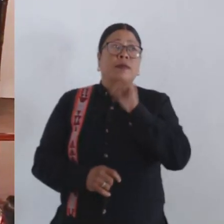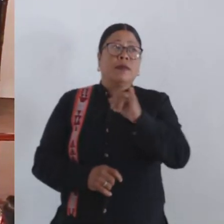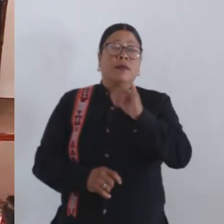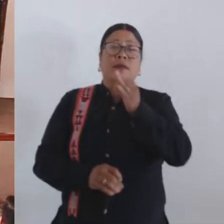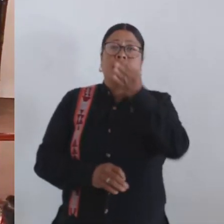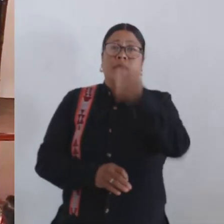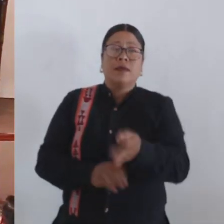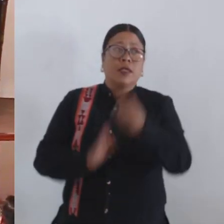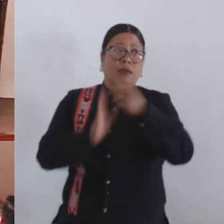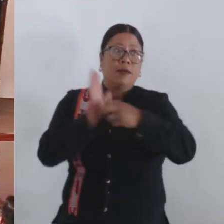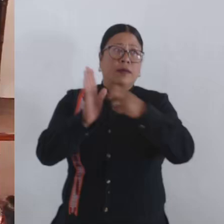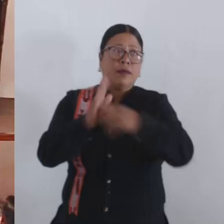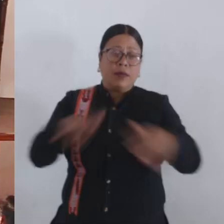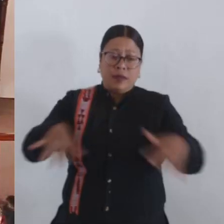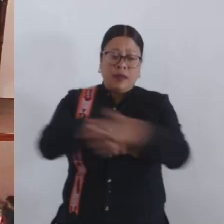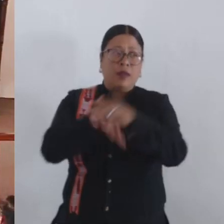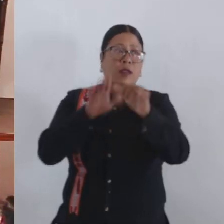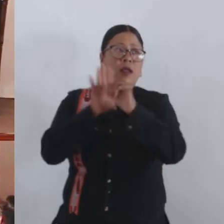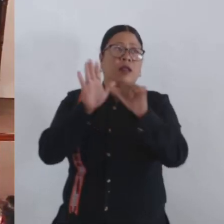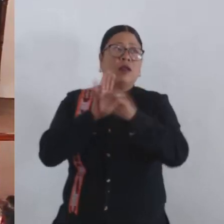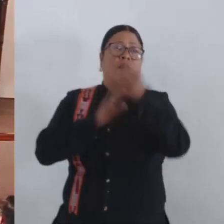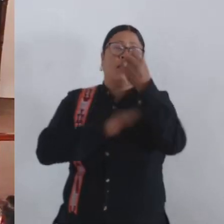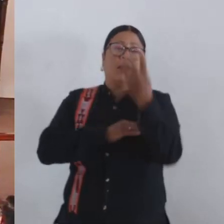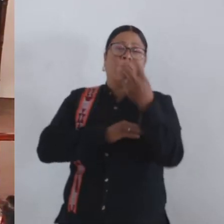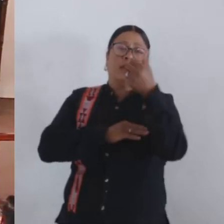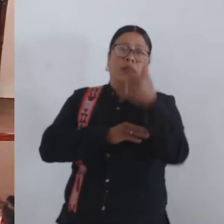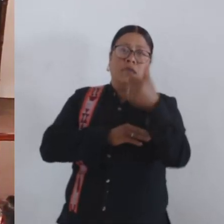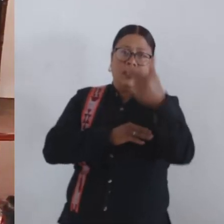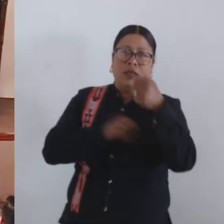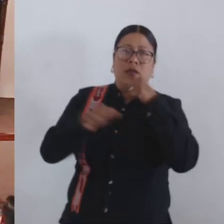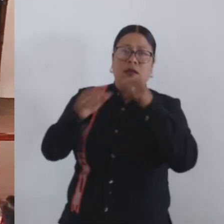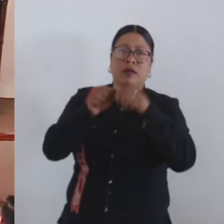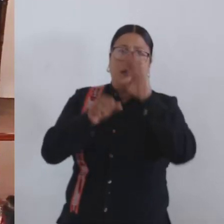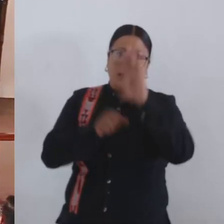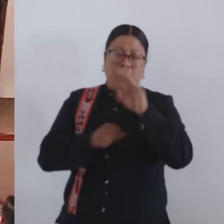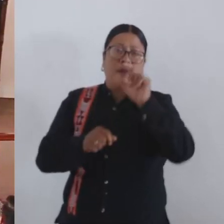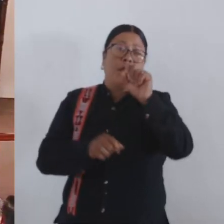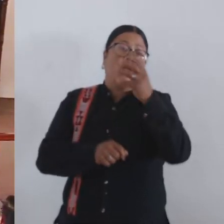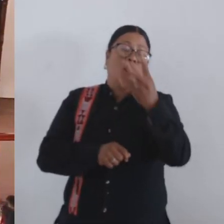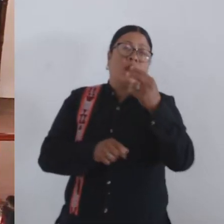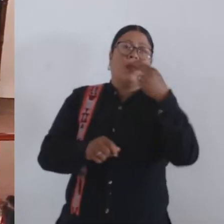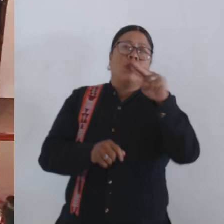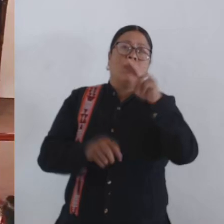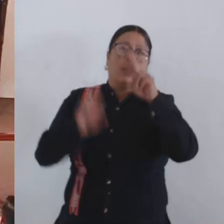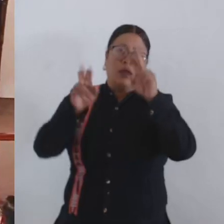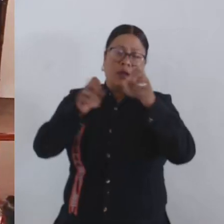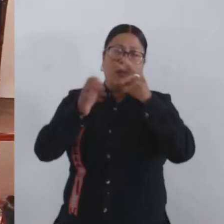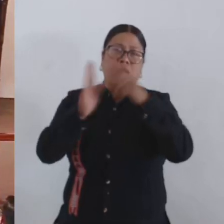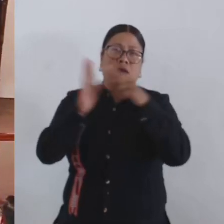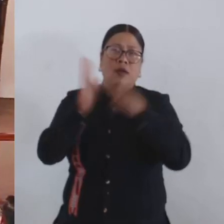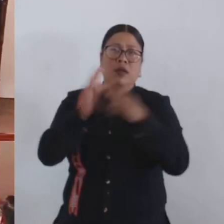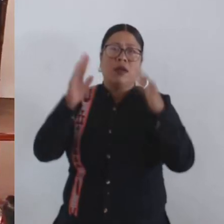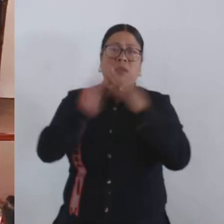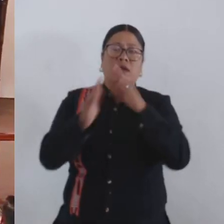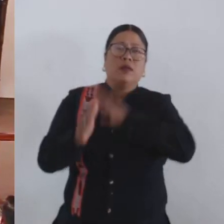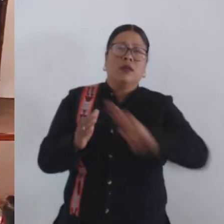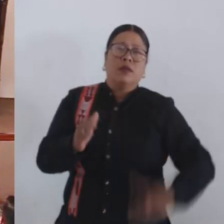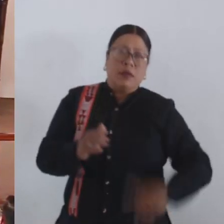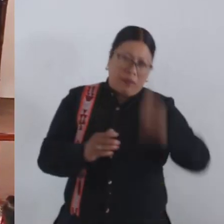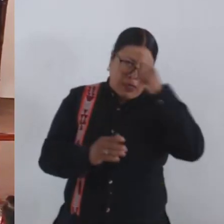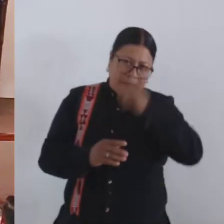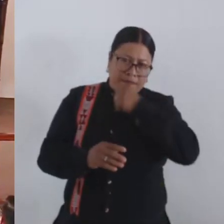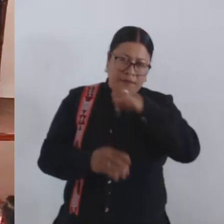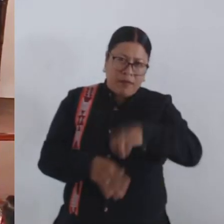determina reformar los artículos 3, 6, 7, inciso B y 24, y el nombre del reglamento de la Casa Municipal para Ancianos,